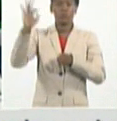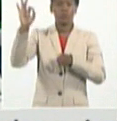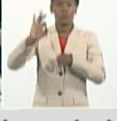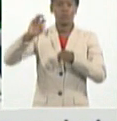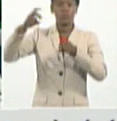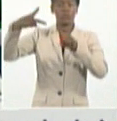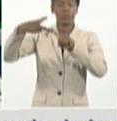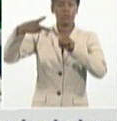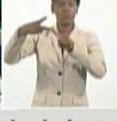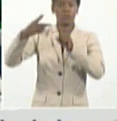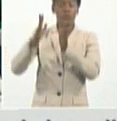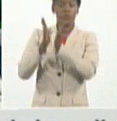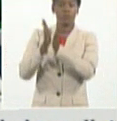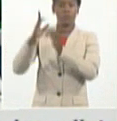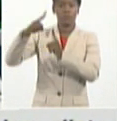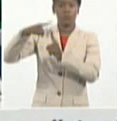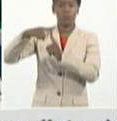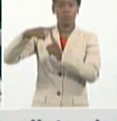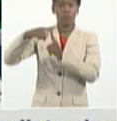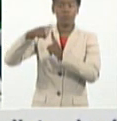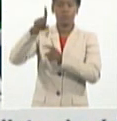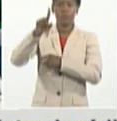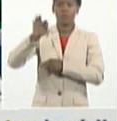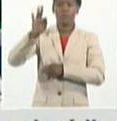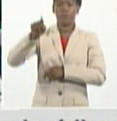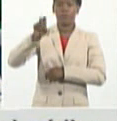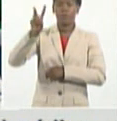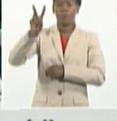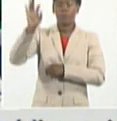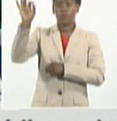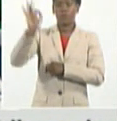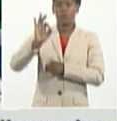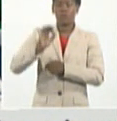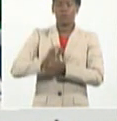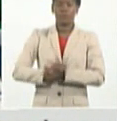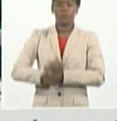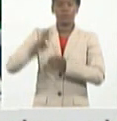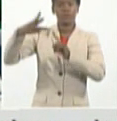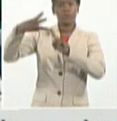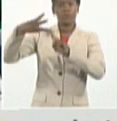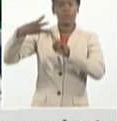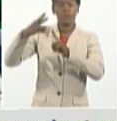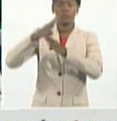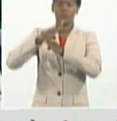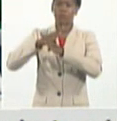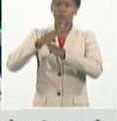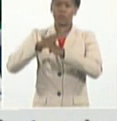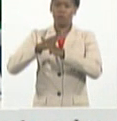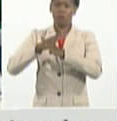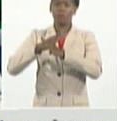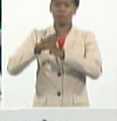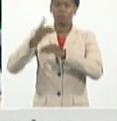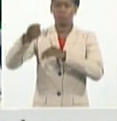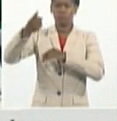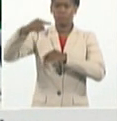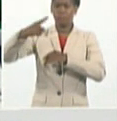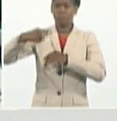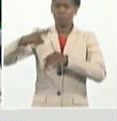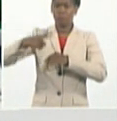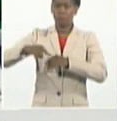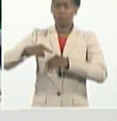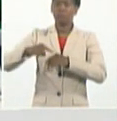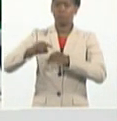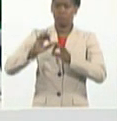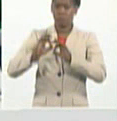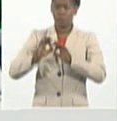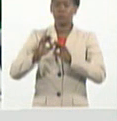también el 18.2%. Santiago de Cuba el 8.8% y así, ahí tienen